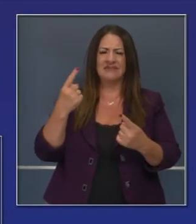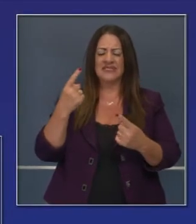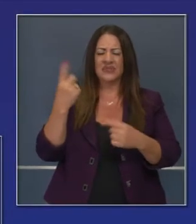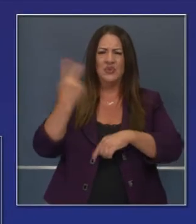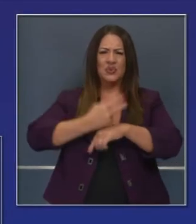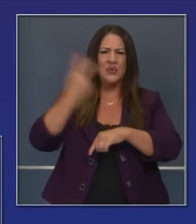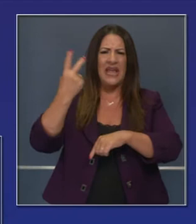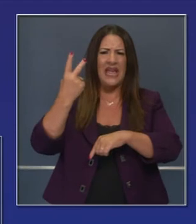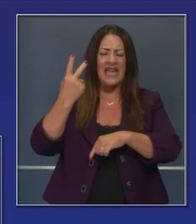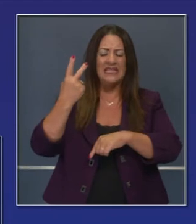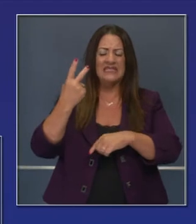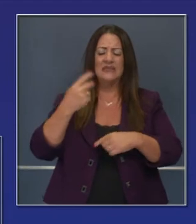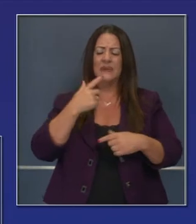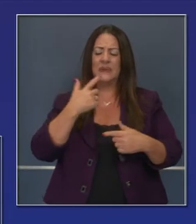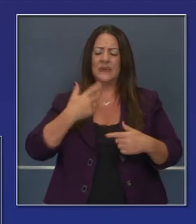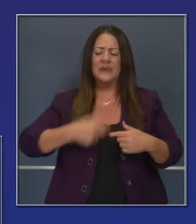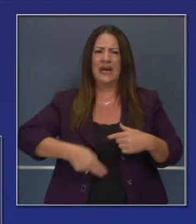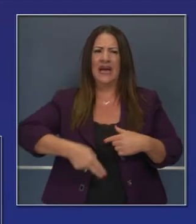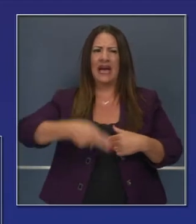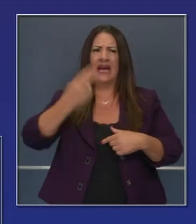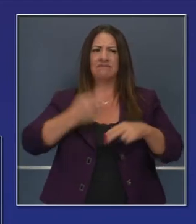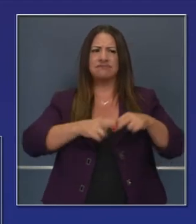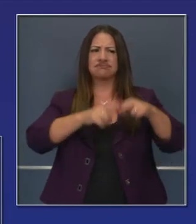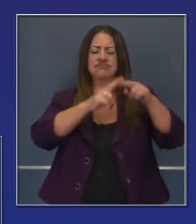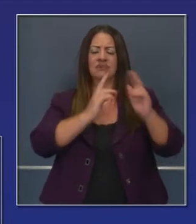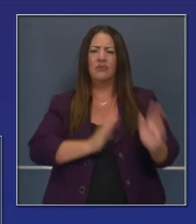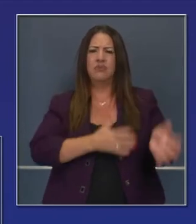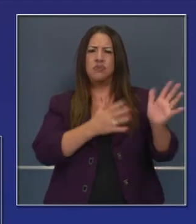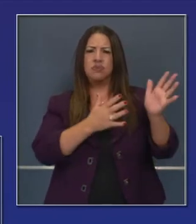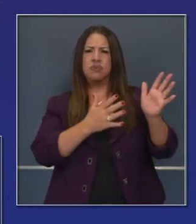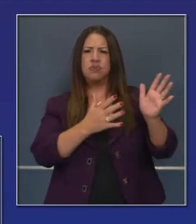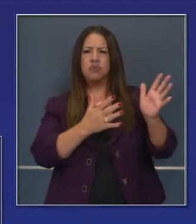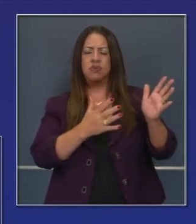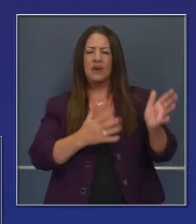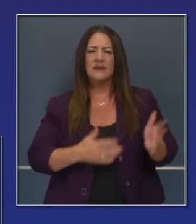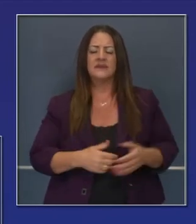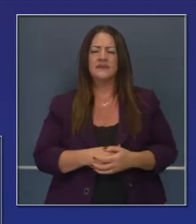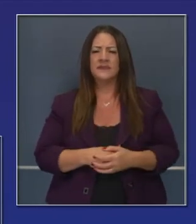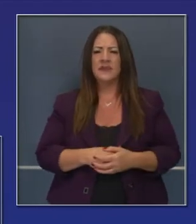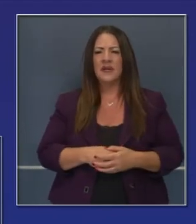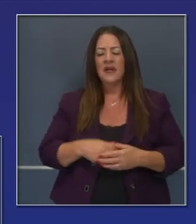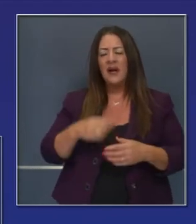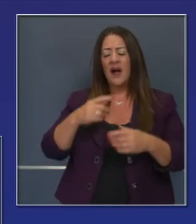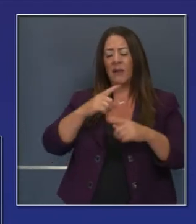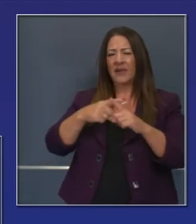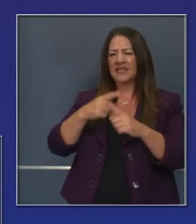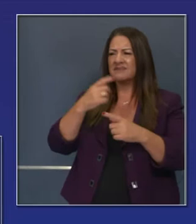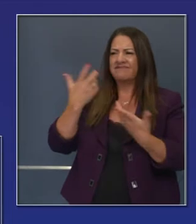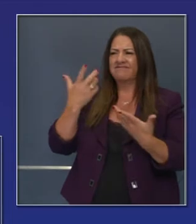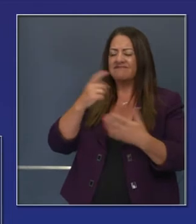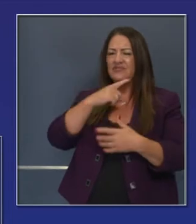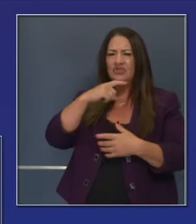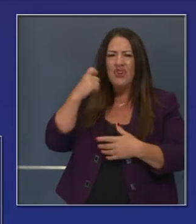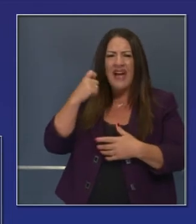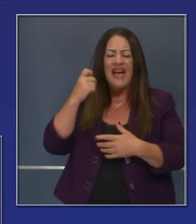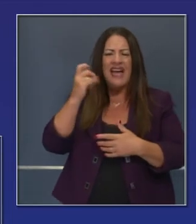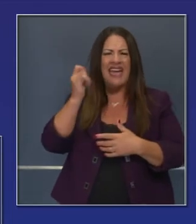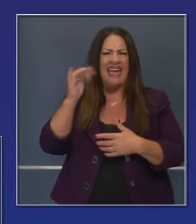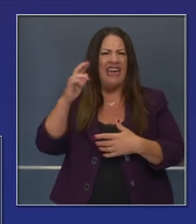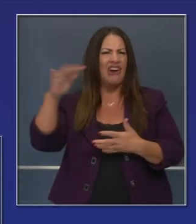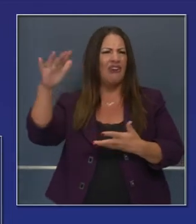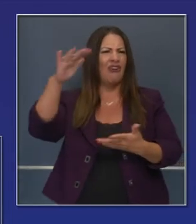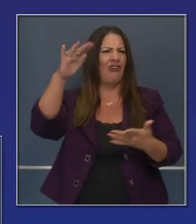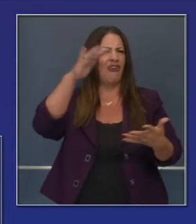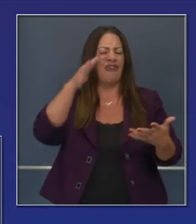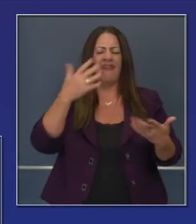extraordinarios de vientos en las últimas 48 horas. Por lo tanto, los retos con la baja humedad y